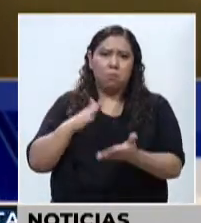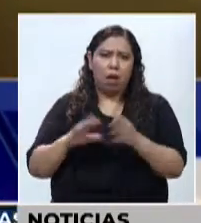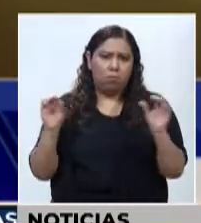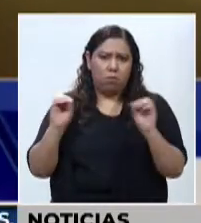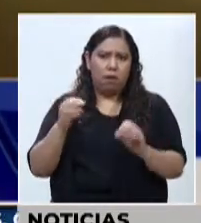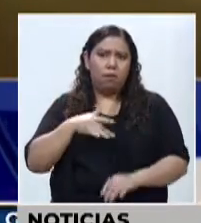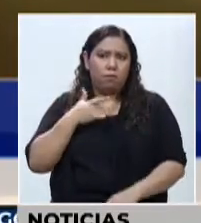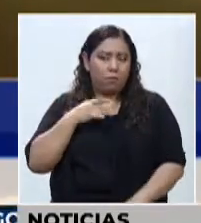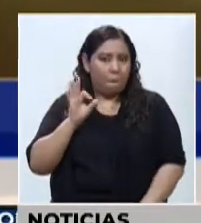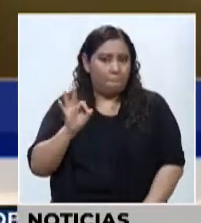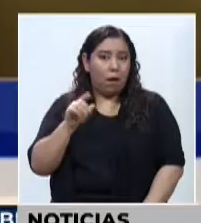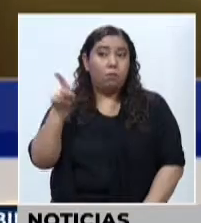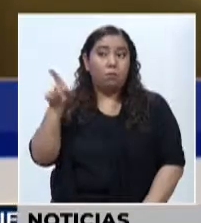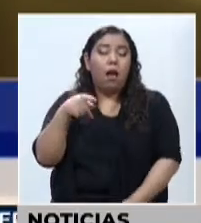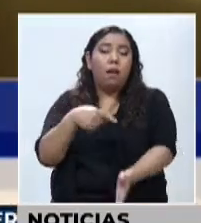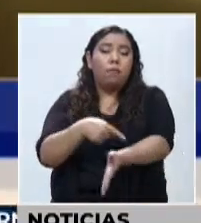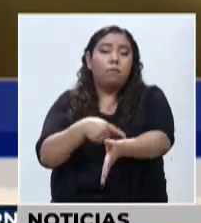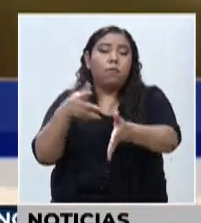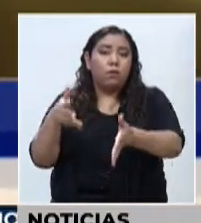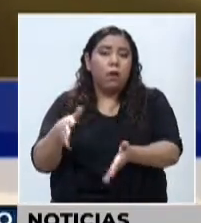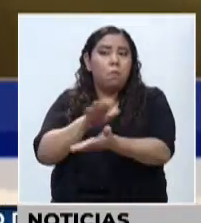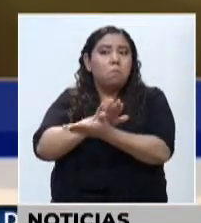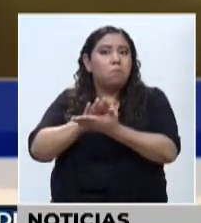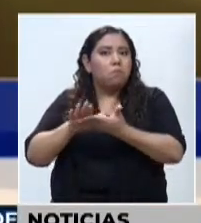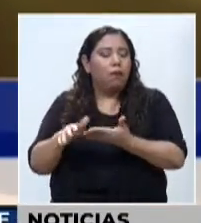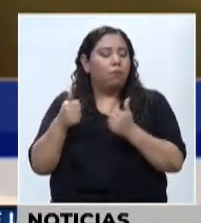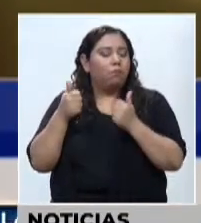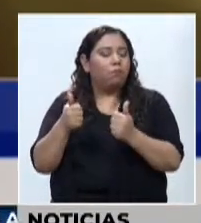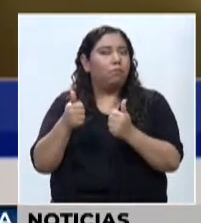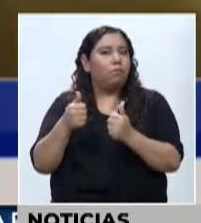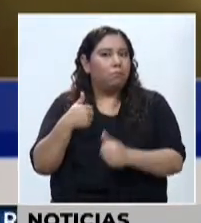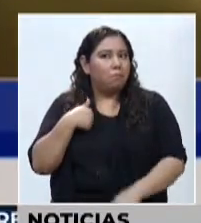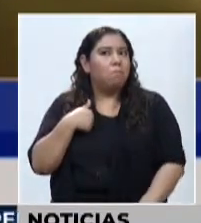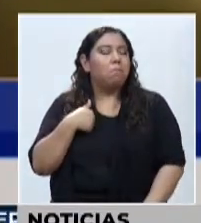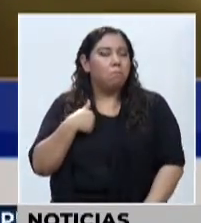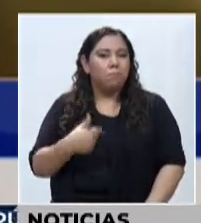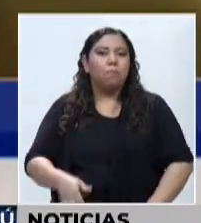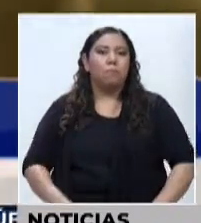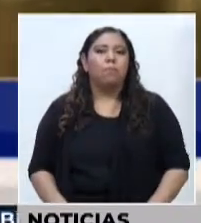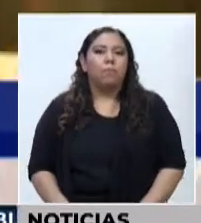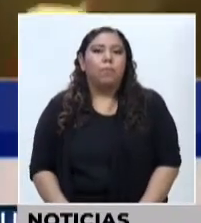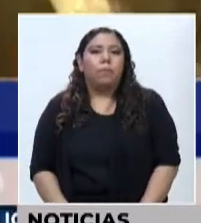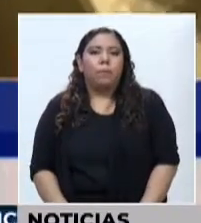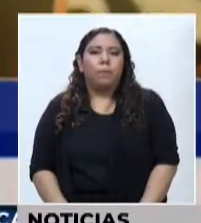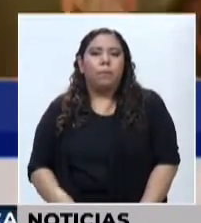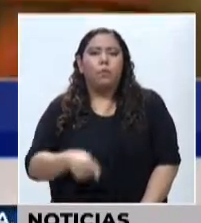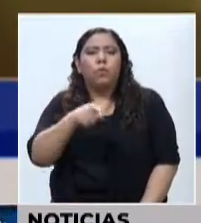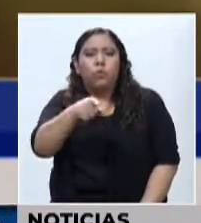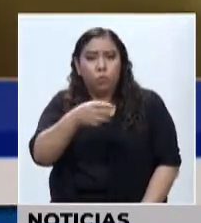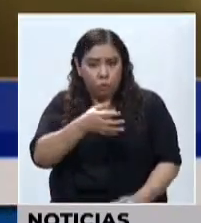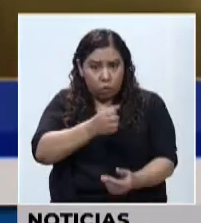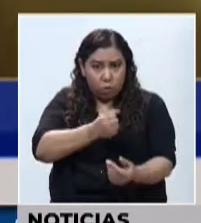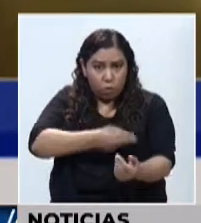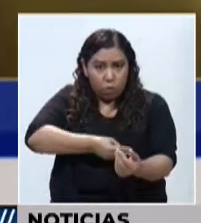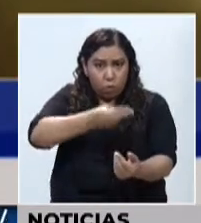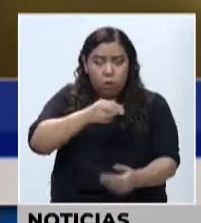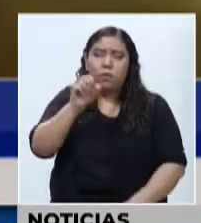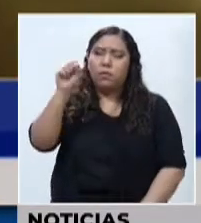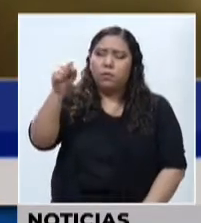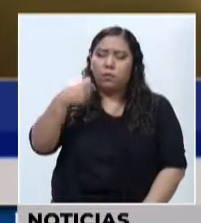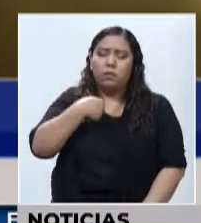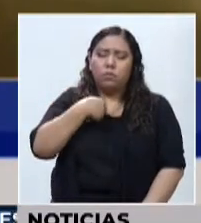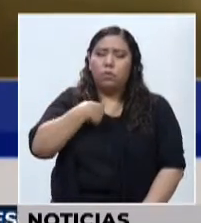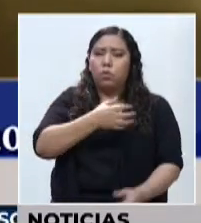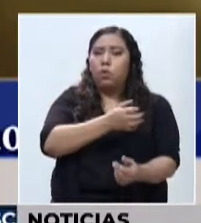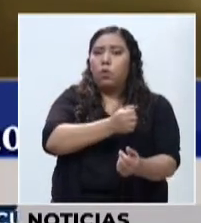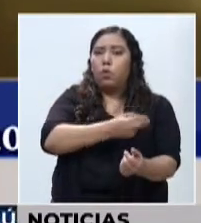trato también que le dan estas enfermeras a uno, pues es excelente. Tú padeces de la presión, me contaba. Sí, padezco